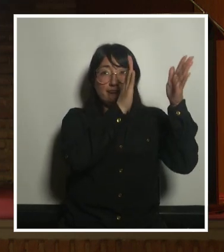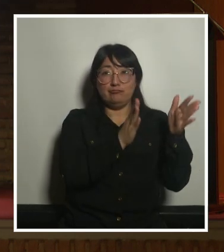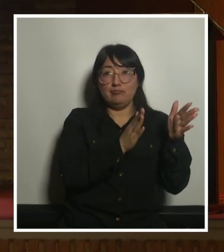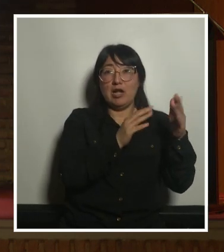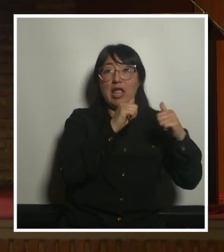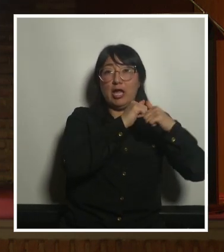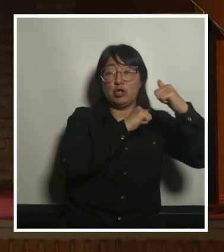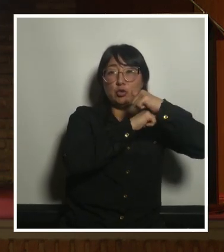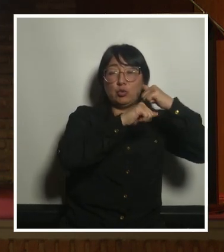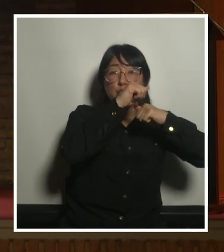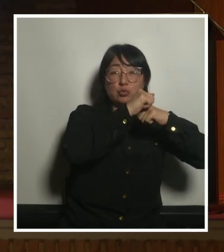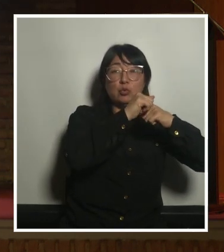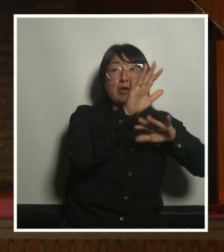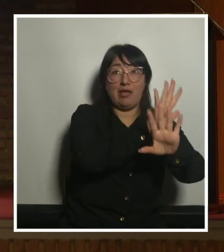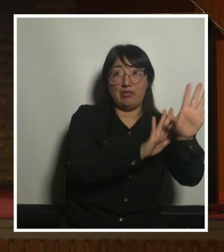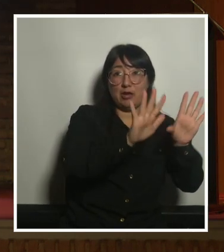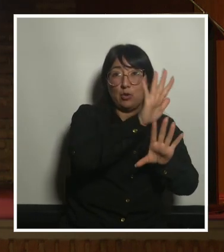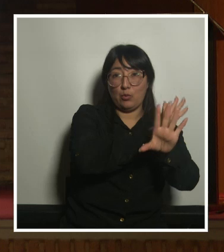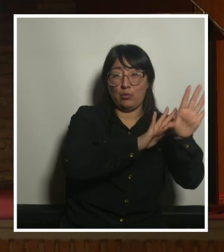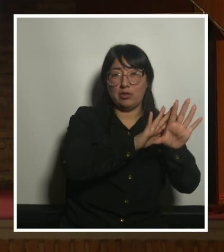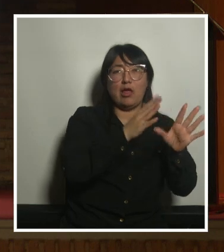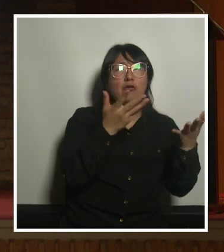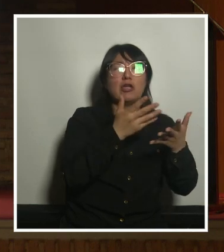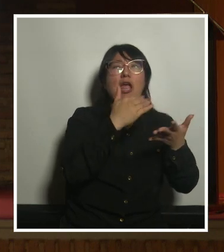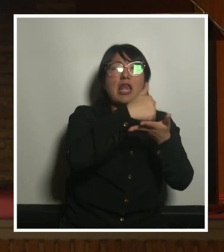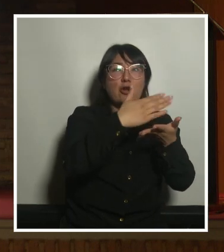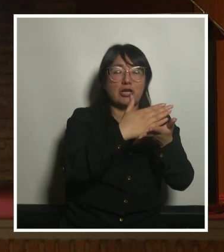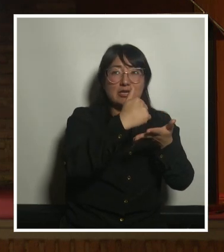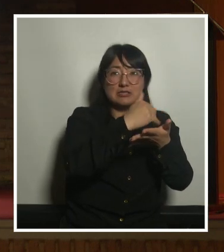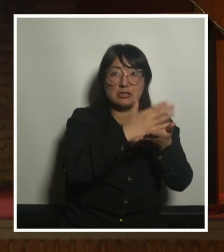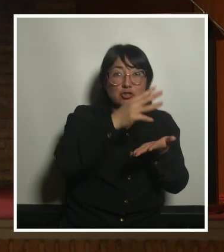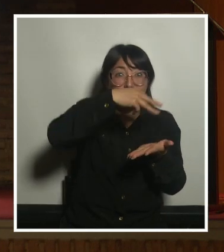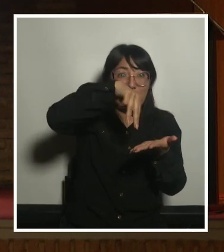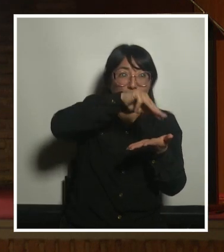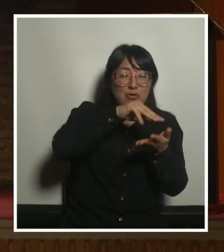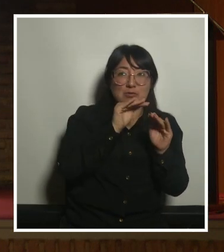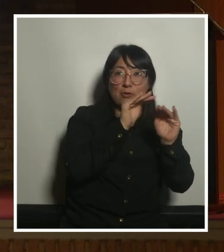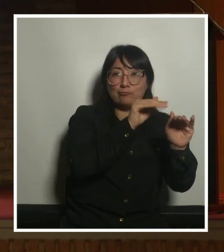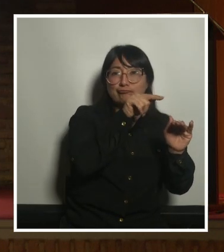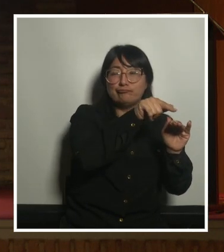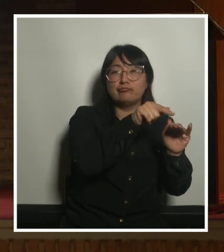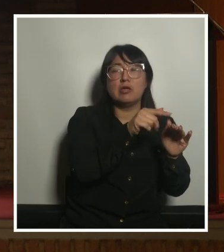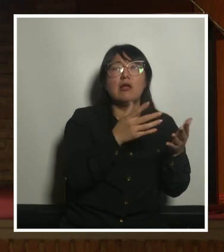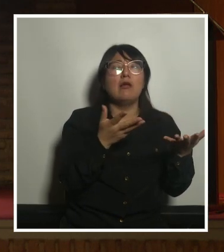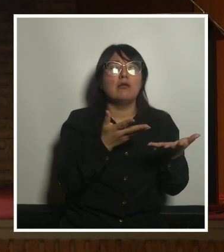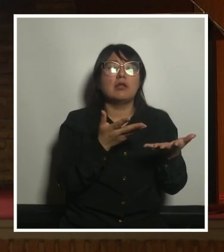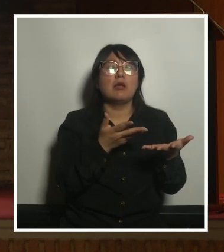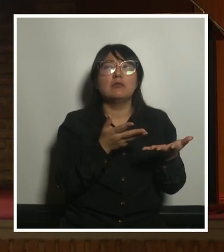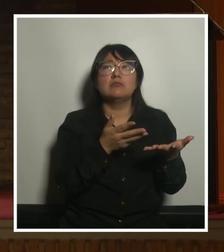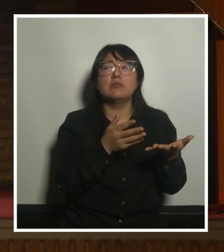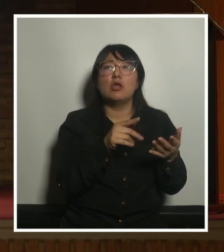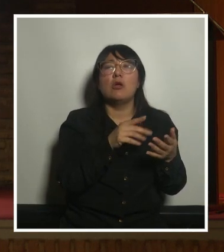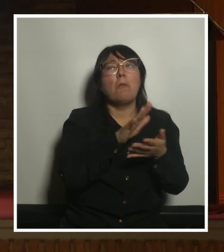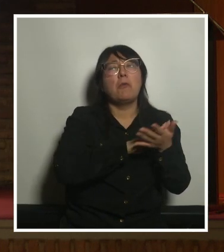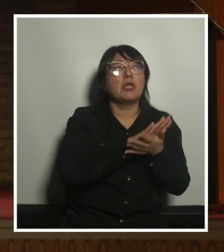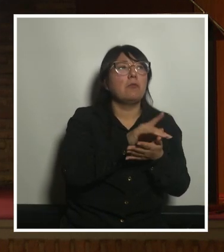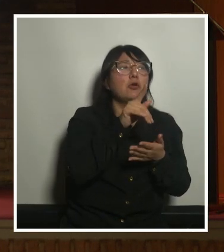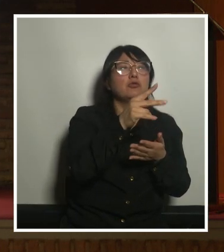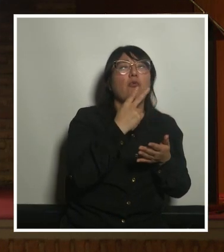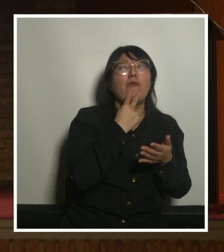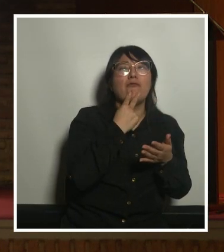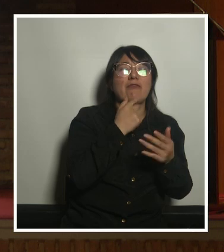estructura urbana de los cuidados que es la organización territorial del municipio al final si vives en un municipio que es más